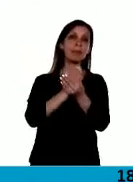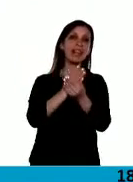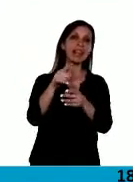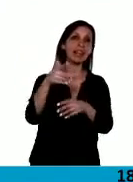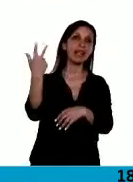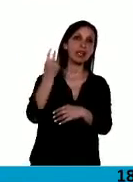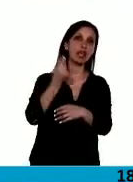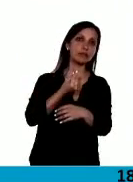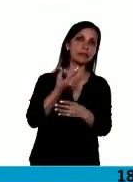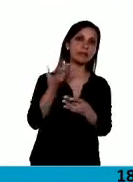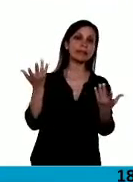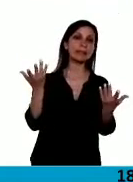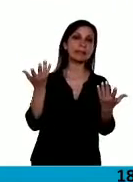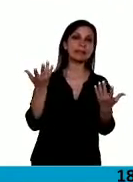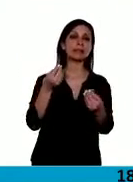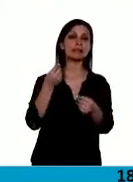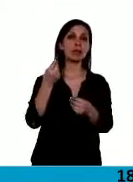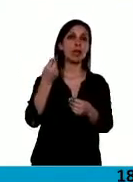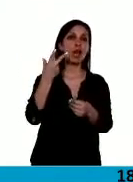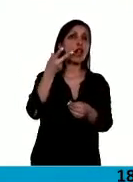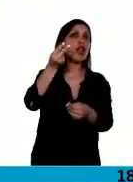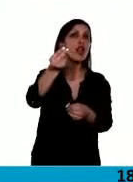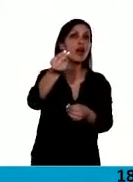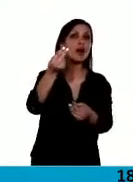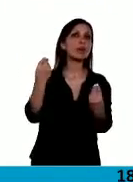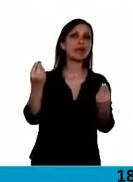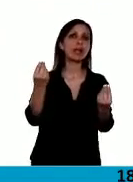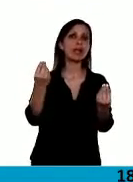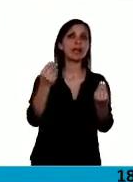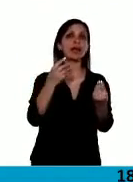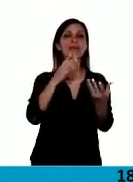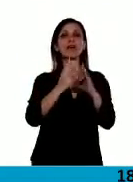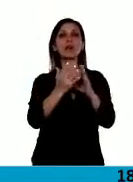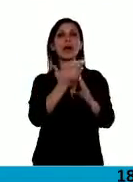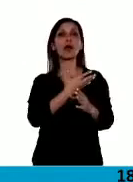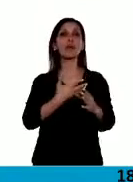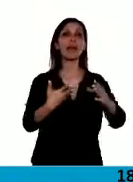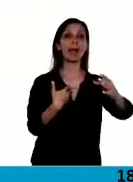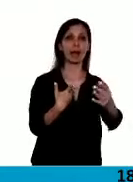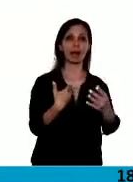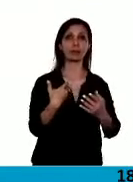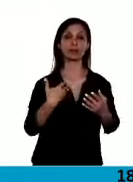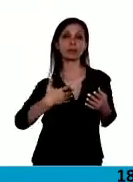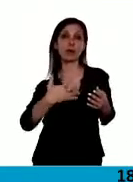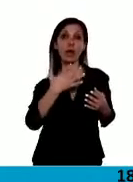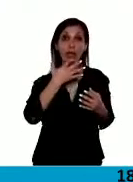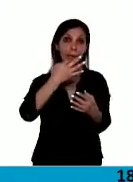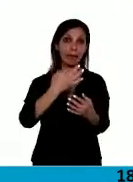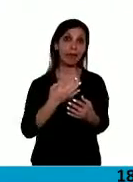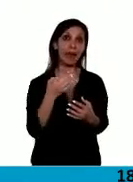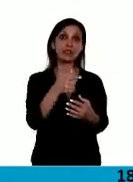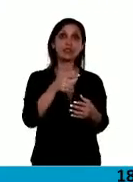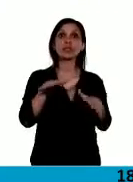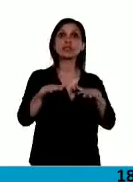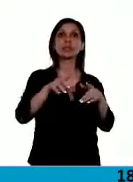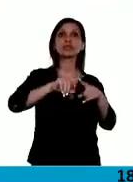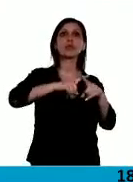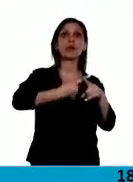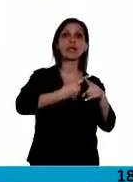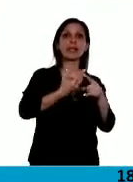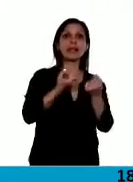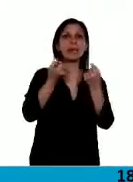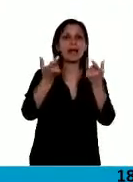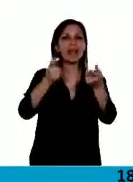el rechazo fue porque es un acto de gobierno, cuando verdaderamente es un hecho político que va a transformar